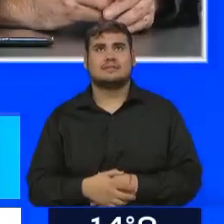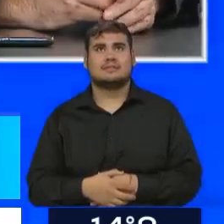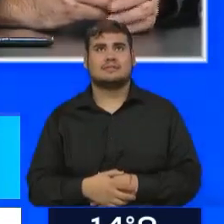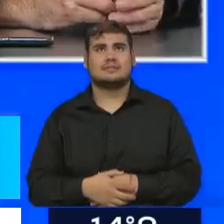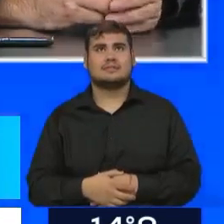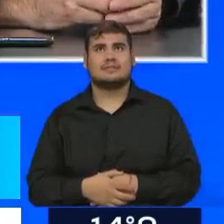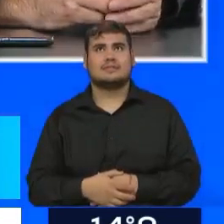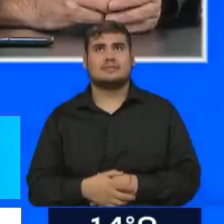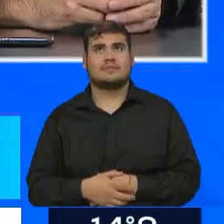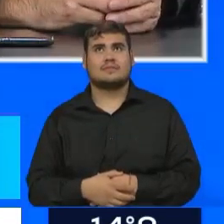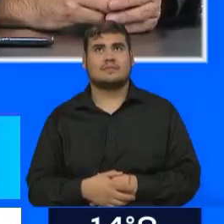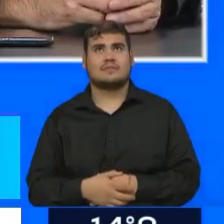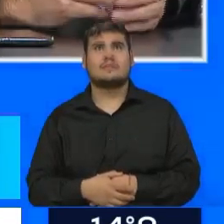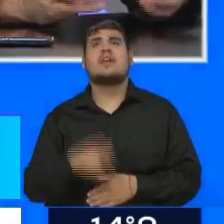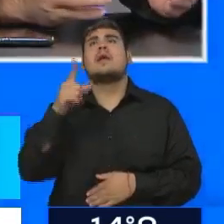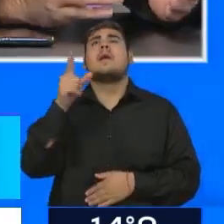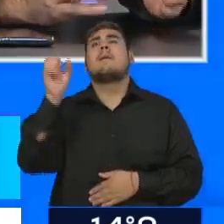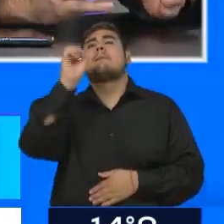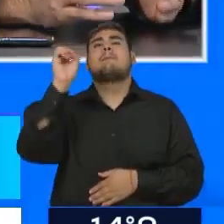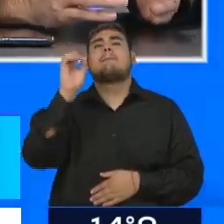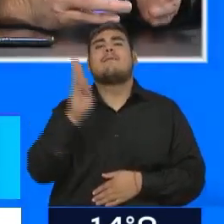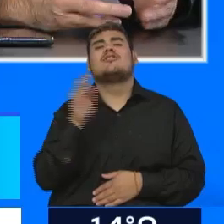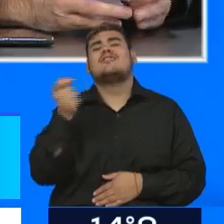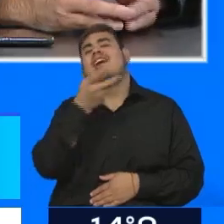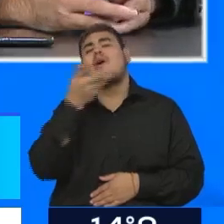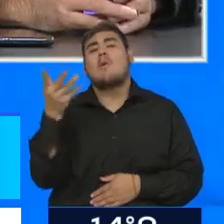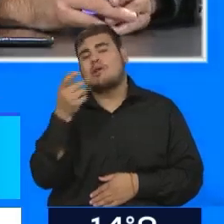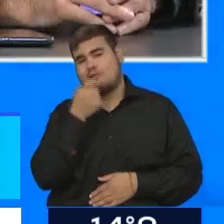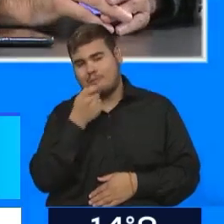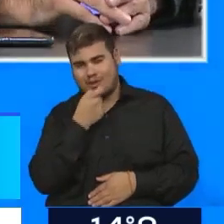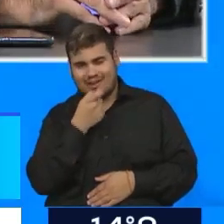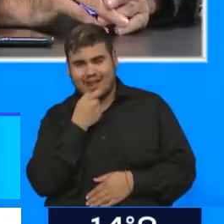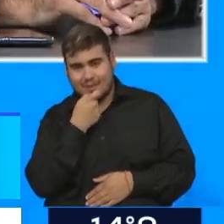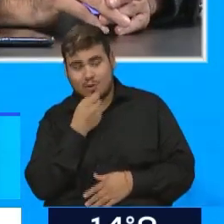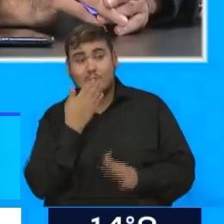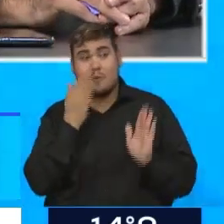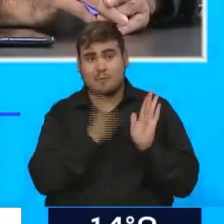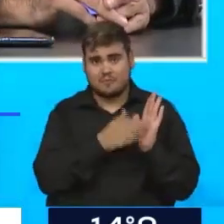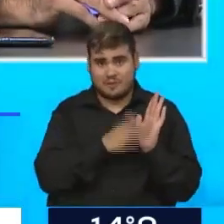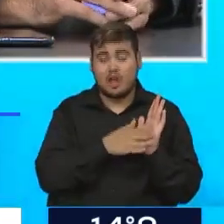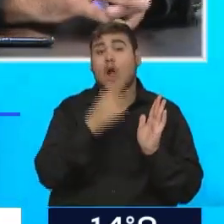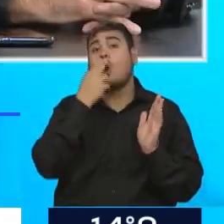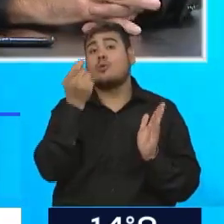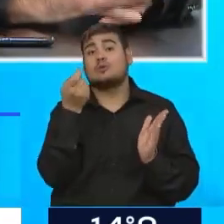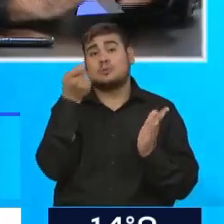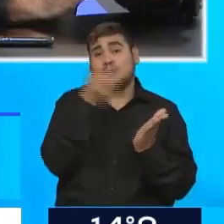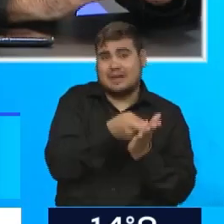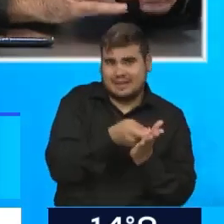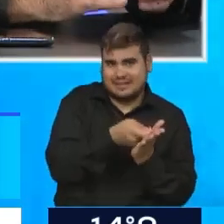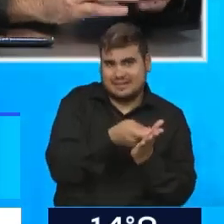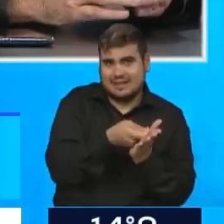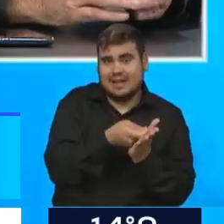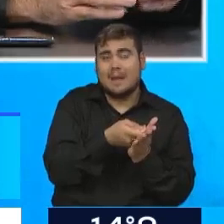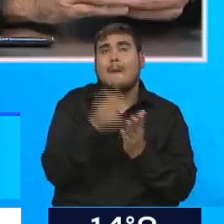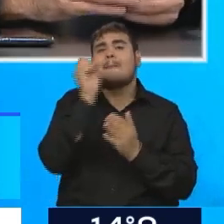el dato. ¿Qué porcentaje representa? Exacto. ver, de cada 100 pesos que yo pago de luz, ¿cuál es de esos 100 pesos? No tengo el porcentaje